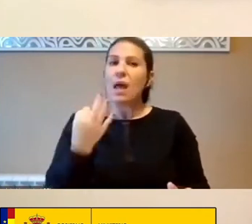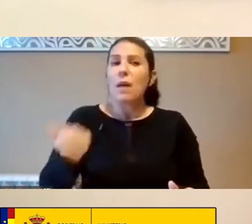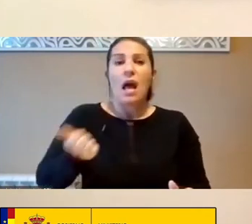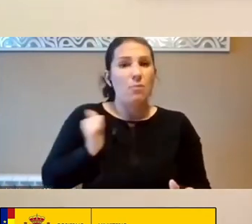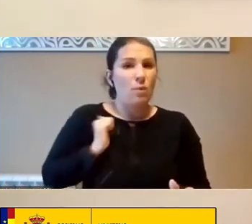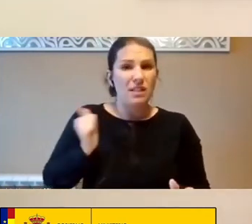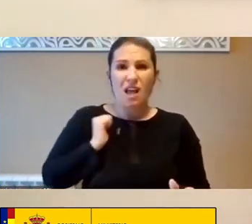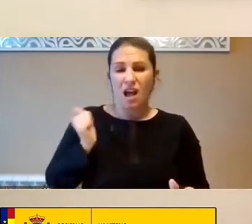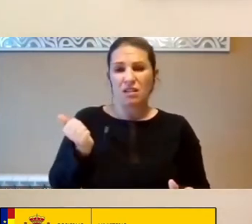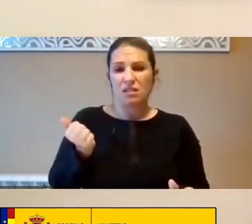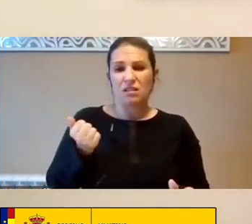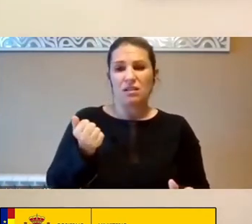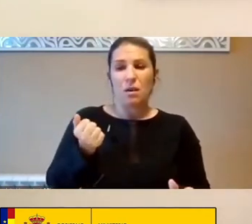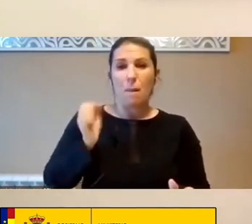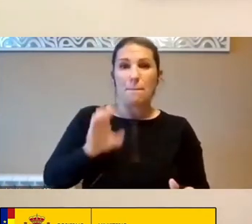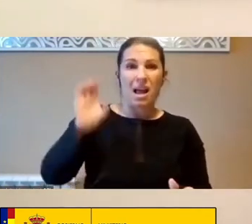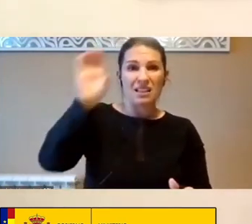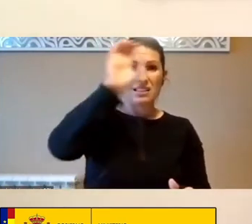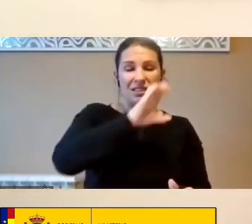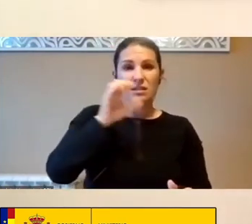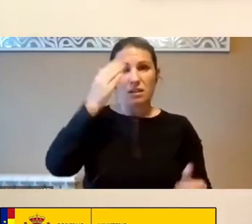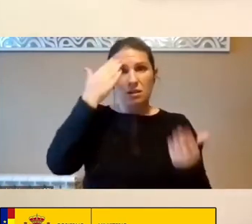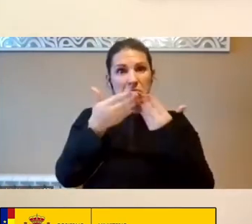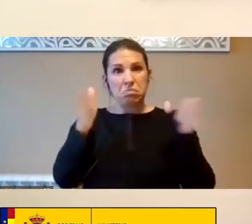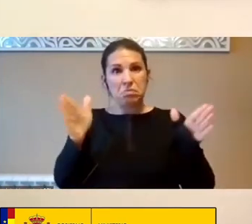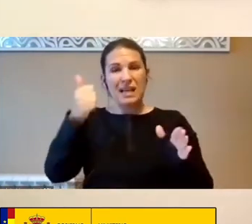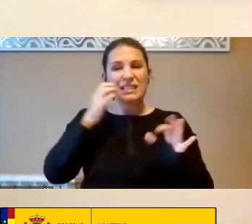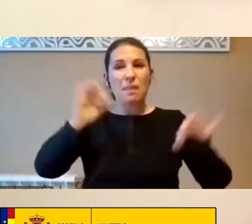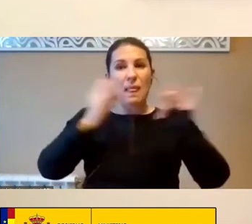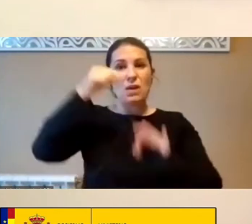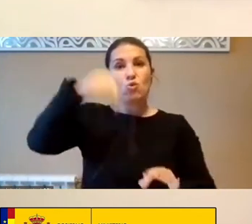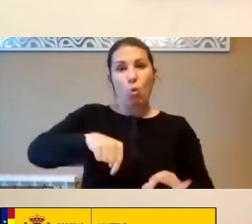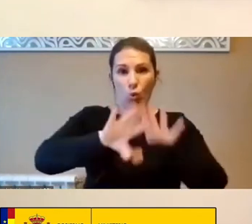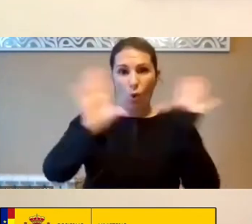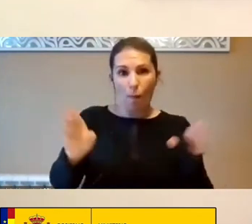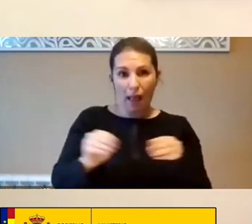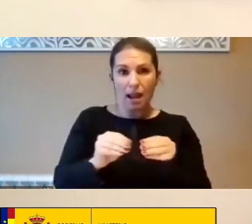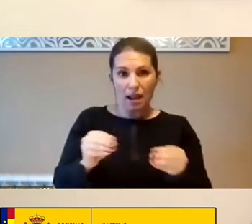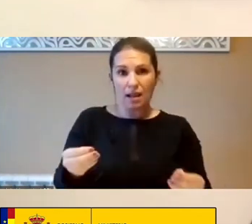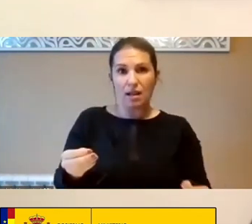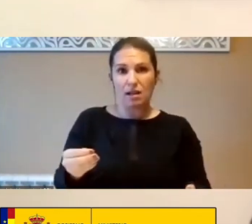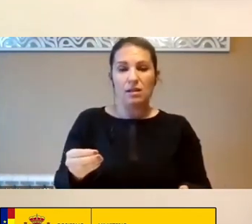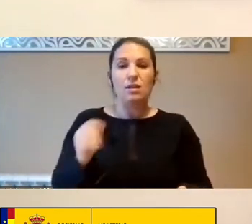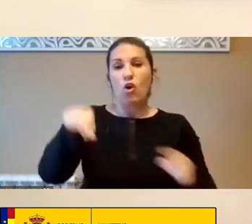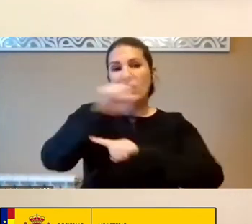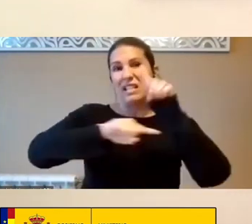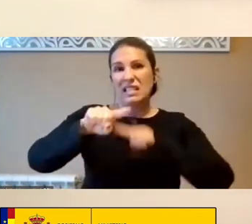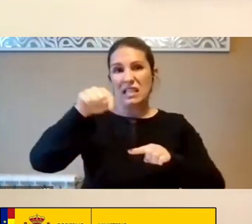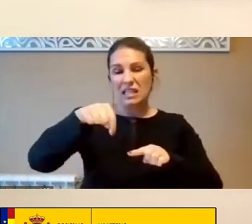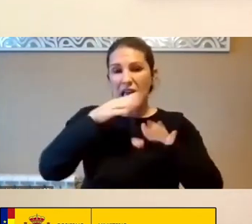Receptivos Que Van Estar Los Países Especialmente Países Del Sur Global Luego De Esta Crisis De La Pandemia